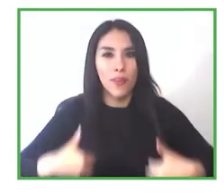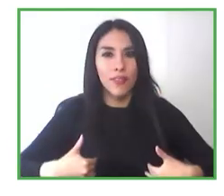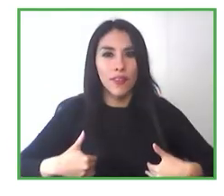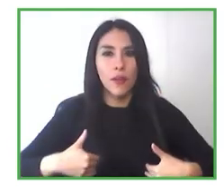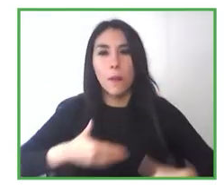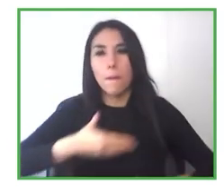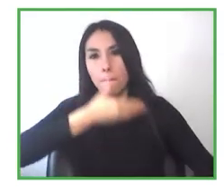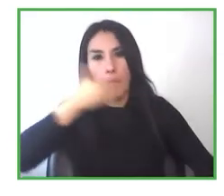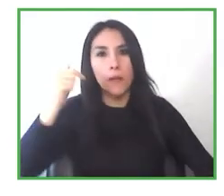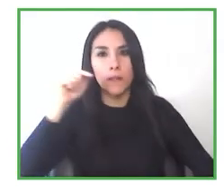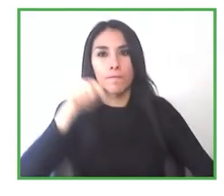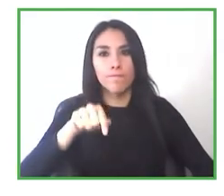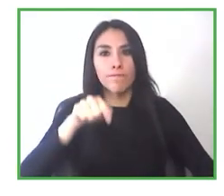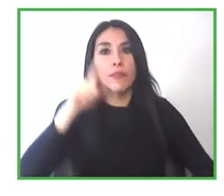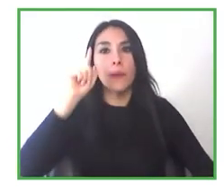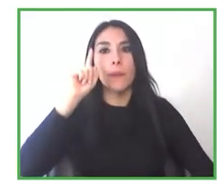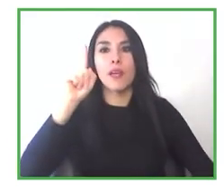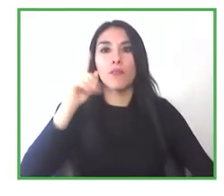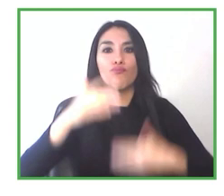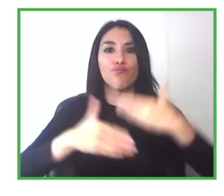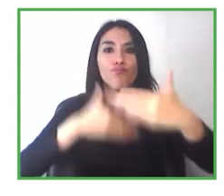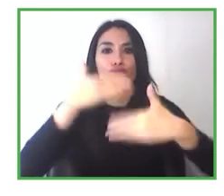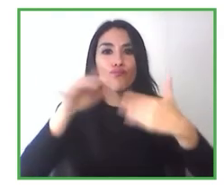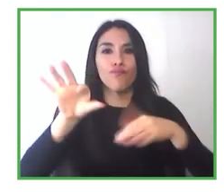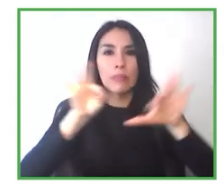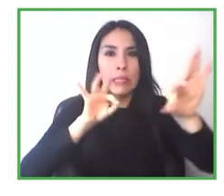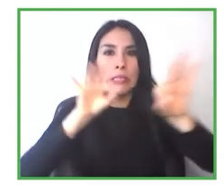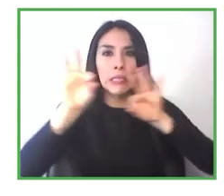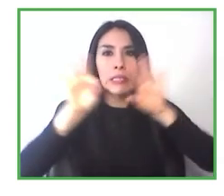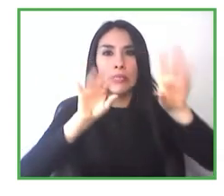diversa e inclusiva, que quedan, no solamente con,